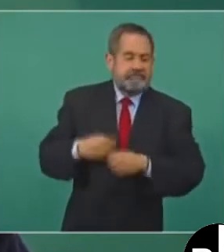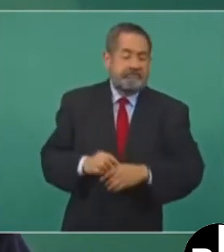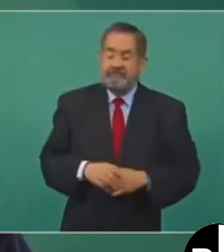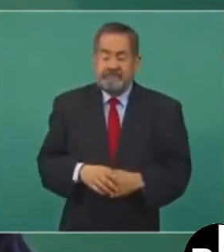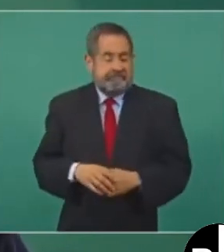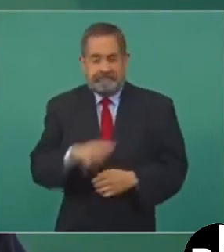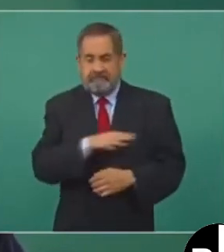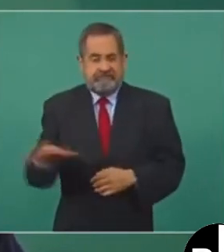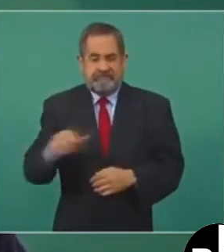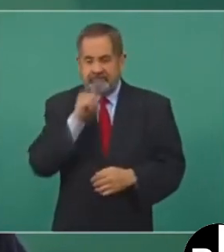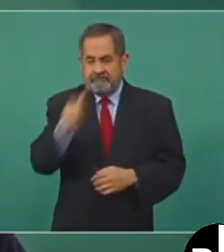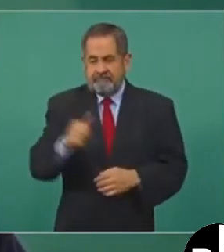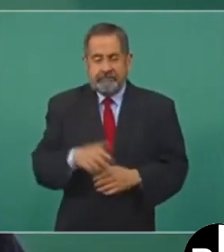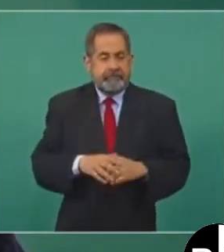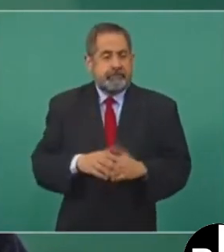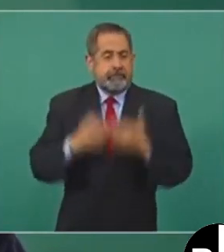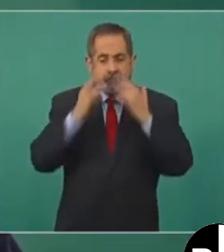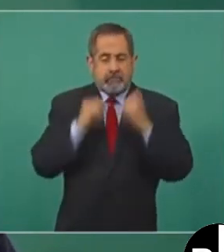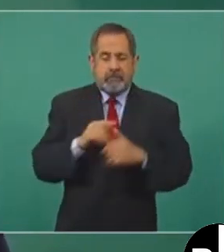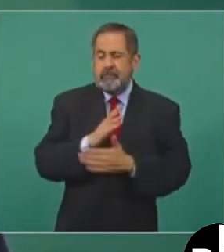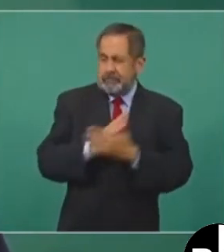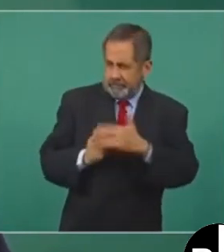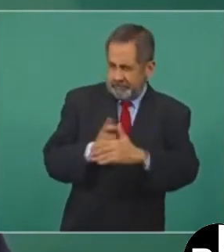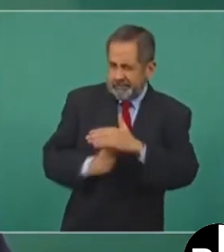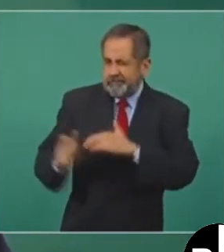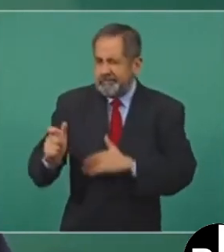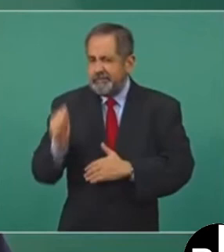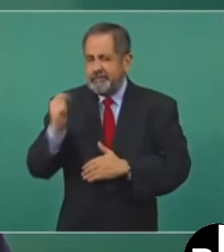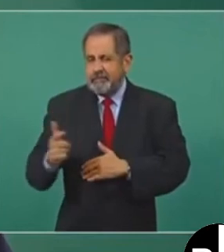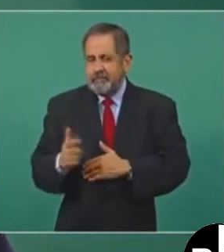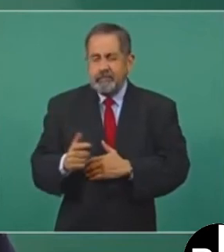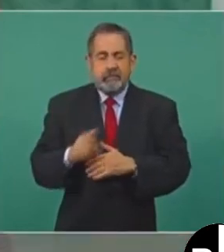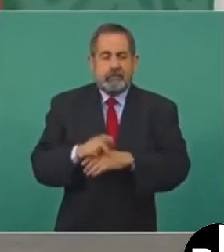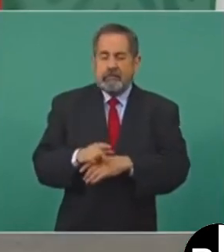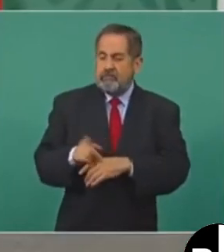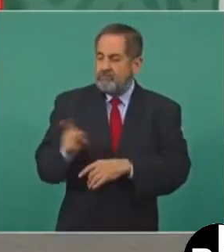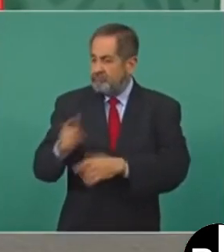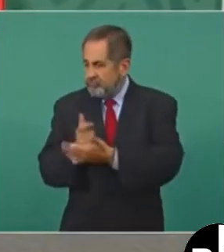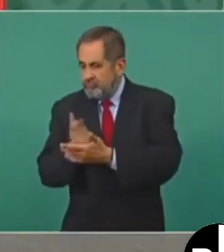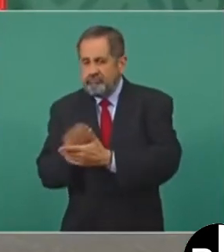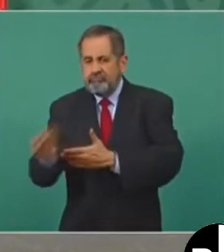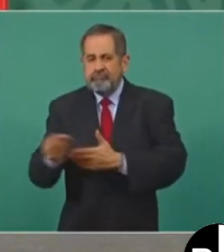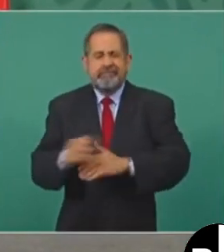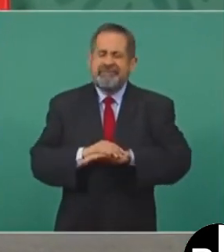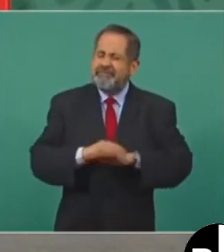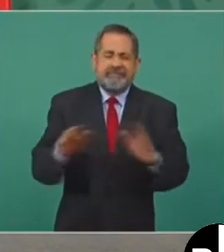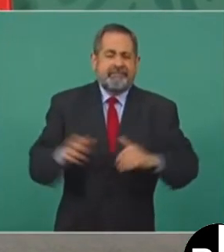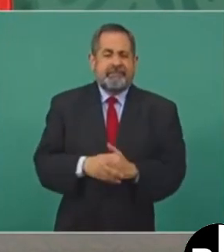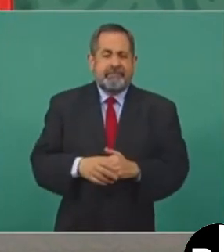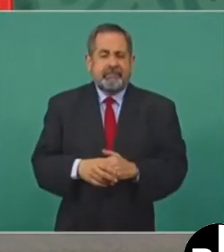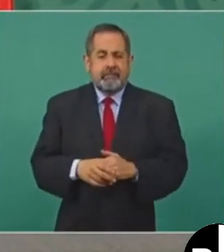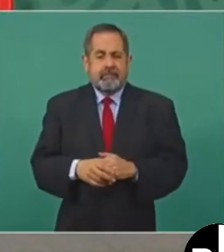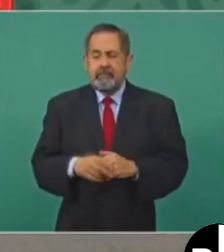apuesta al moche, al soborno, al